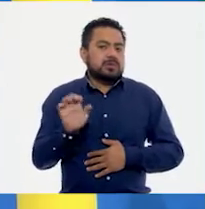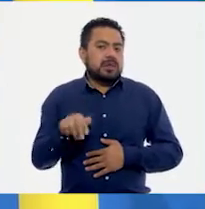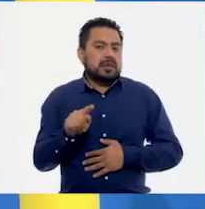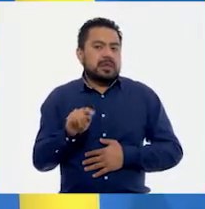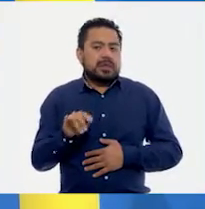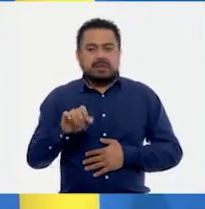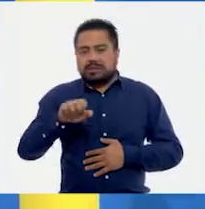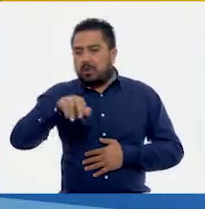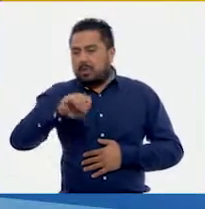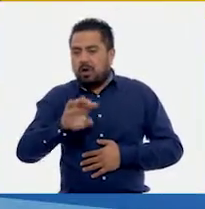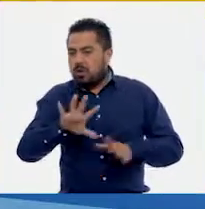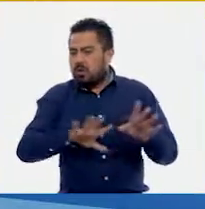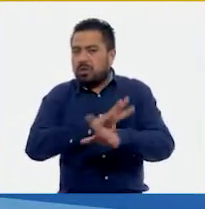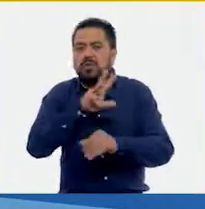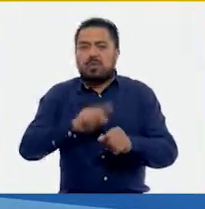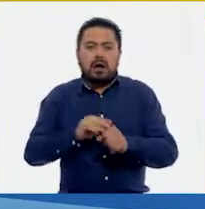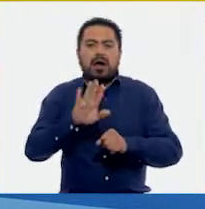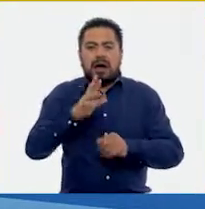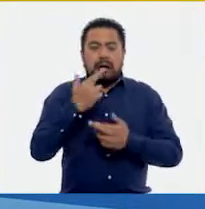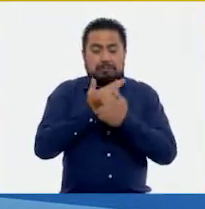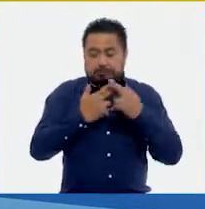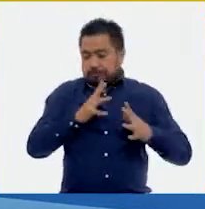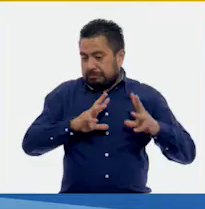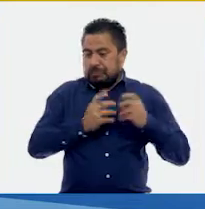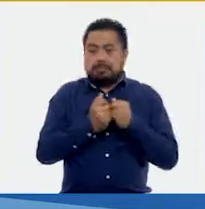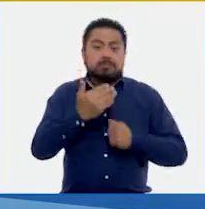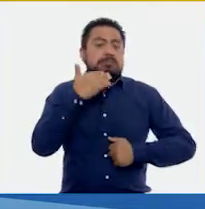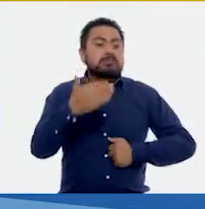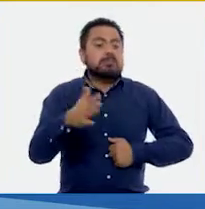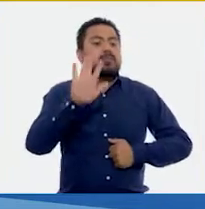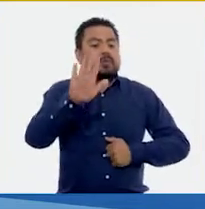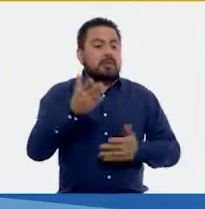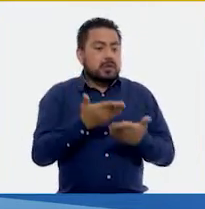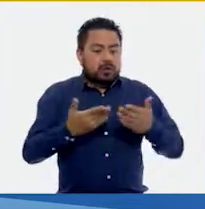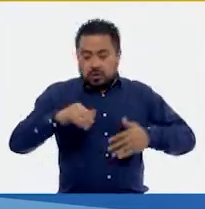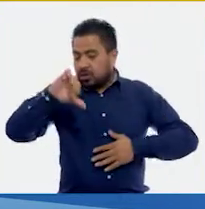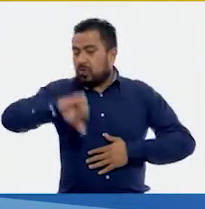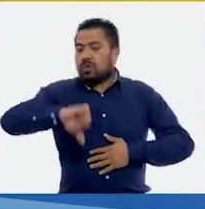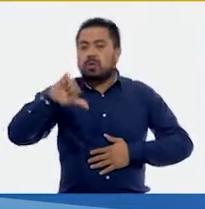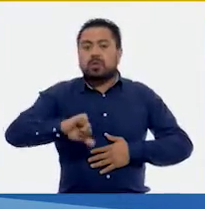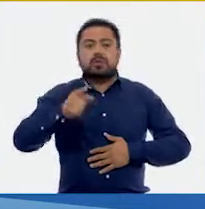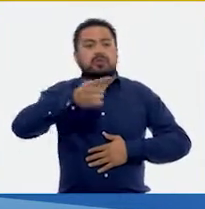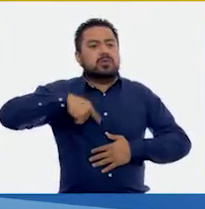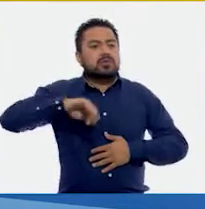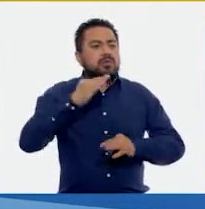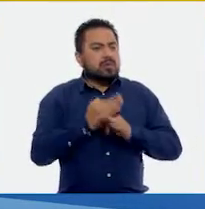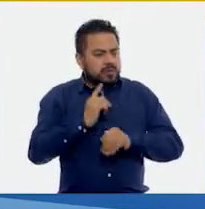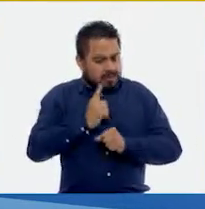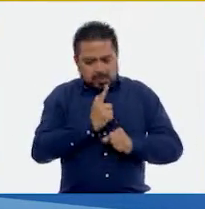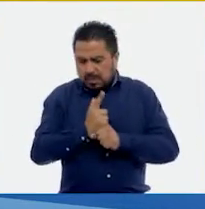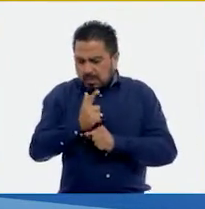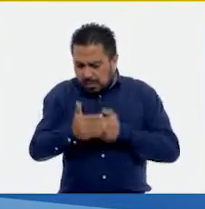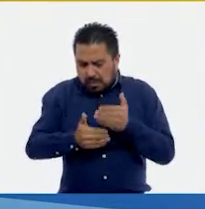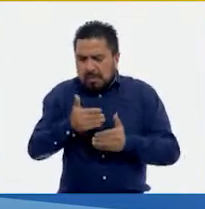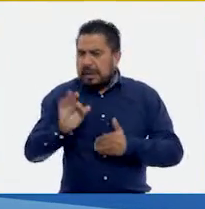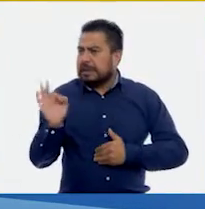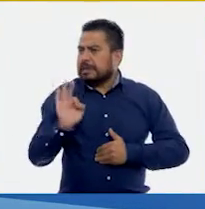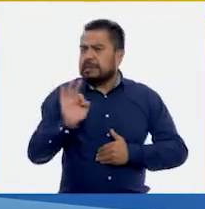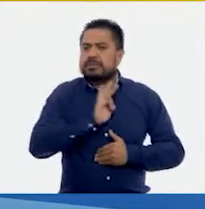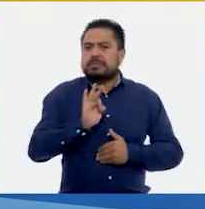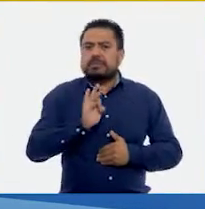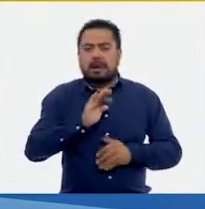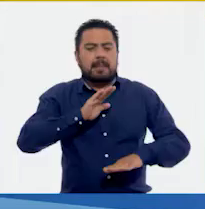del total. Muy bien María, qué buen repaso. Así es que entonces ya el día de hoy vamos a ver un procedimiento que posiblemente